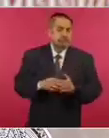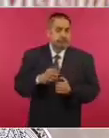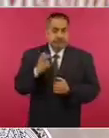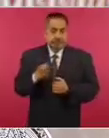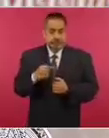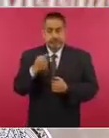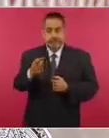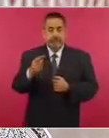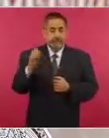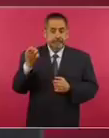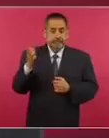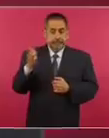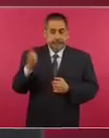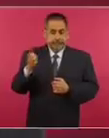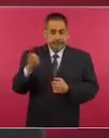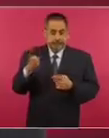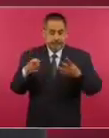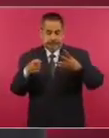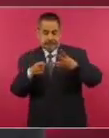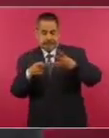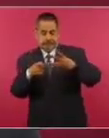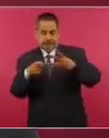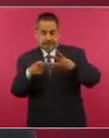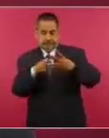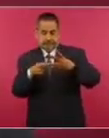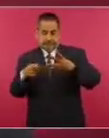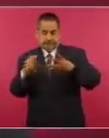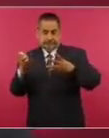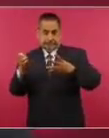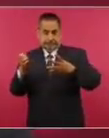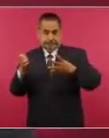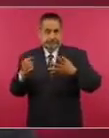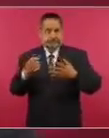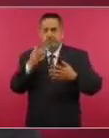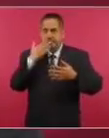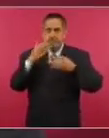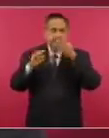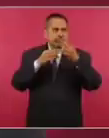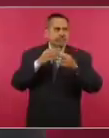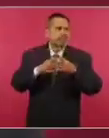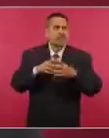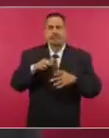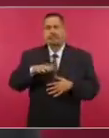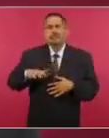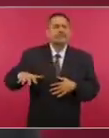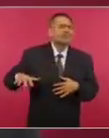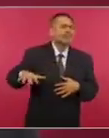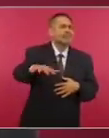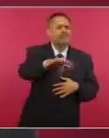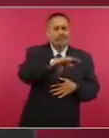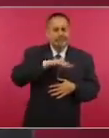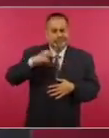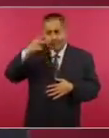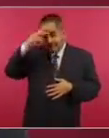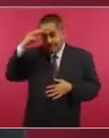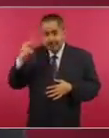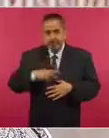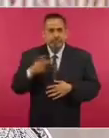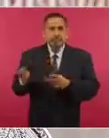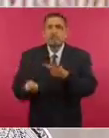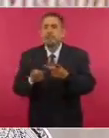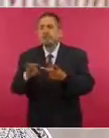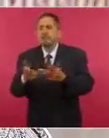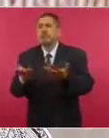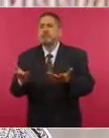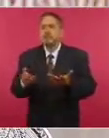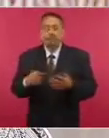mes de enero del próximo año se llevará a cabo una gran jornada en la que se preguntará al pueblo de México si está de acuerdo en que el